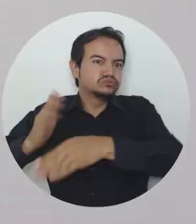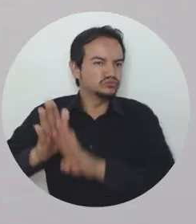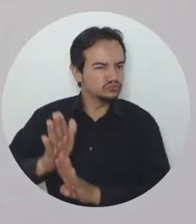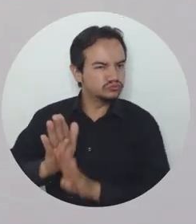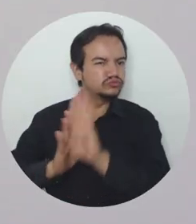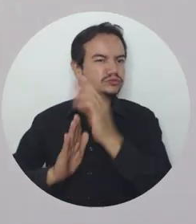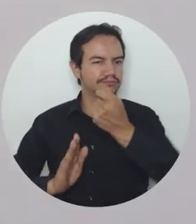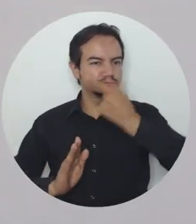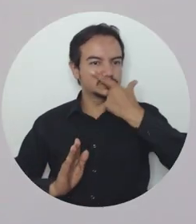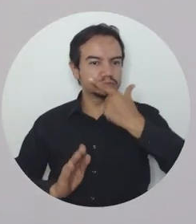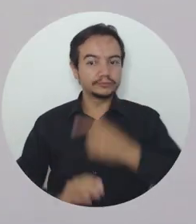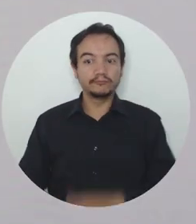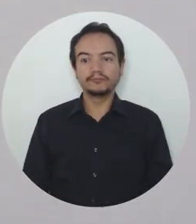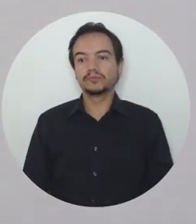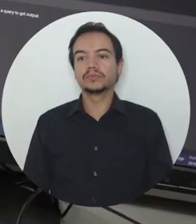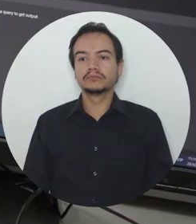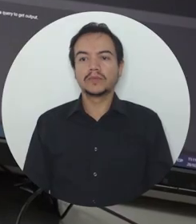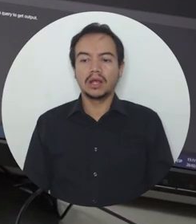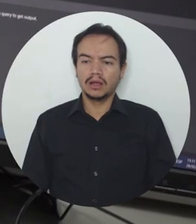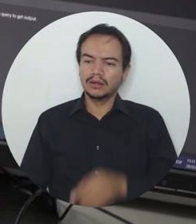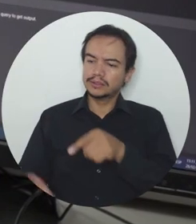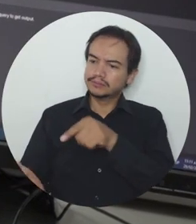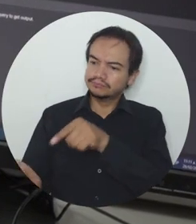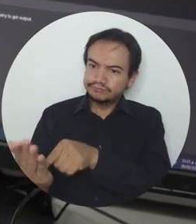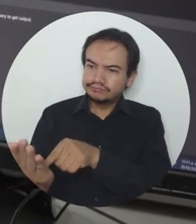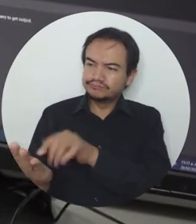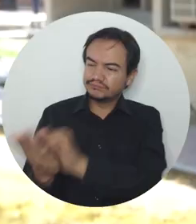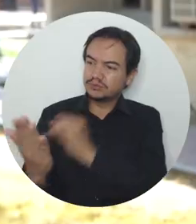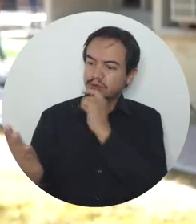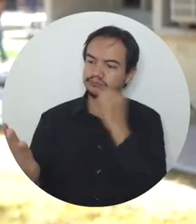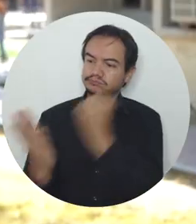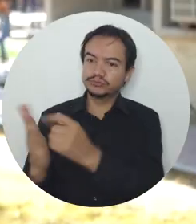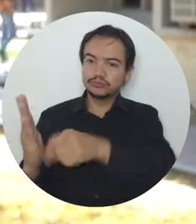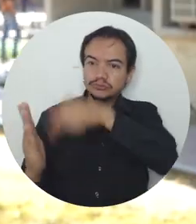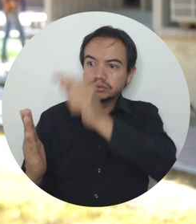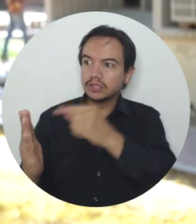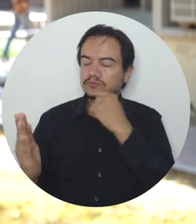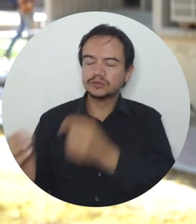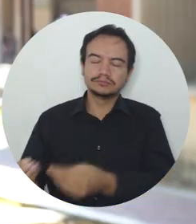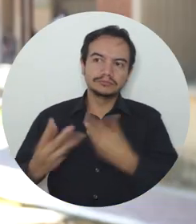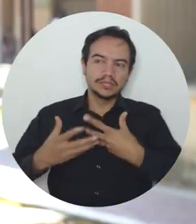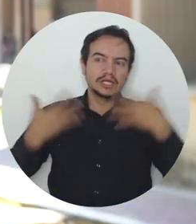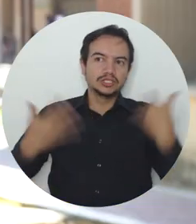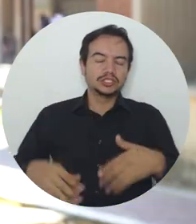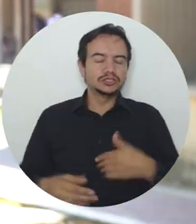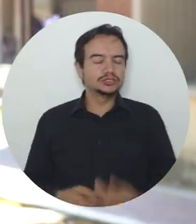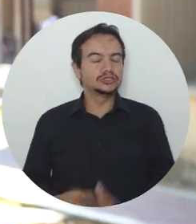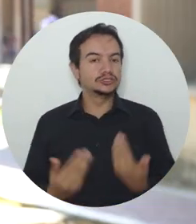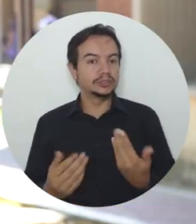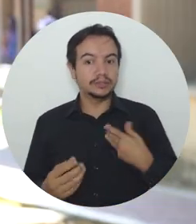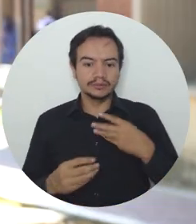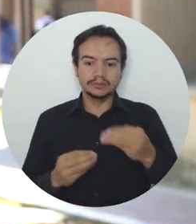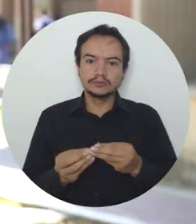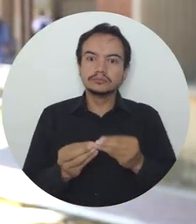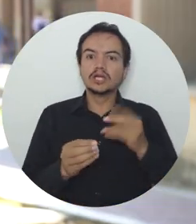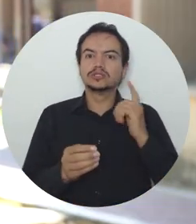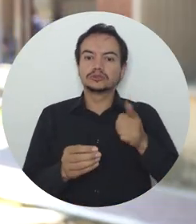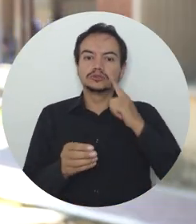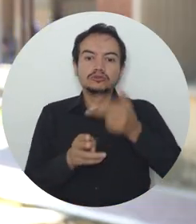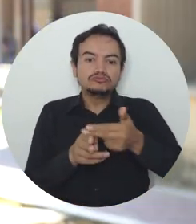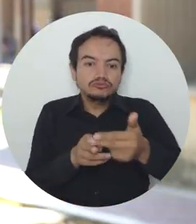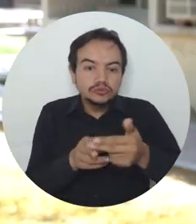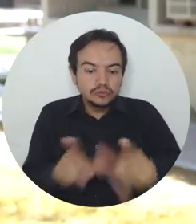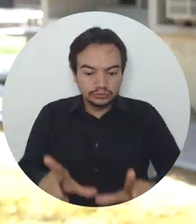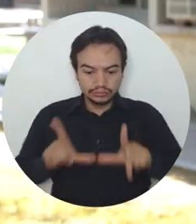lo que normalmente se esperan de los programas académicos. Esto nos va a permitir muchas cosas a futuro. Cuento con la suerte de, antes de graduarme